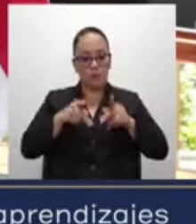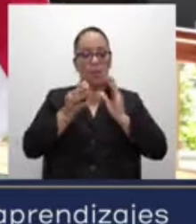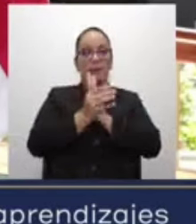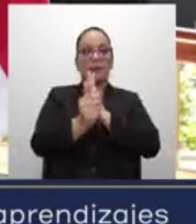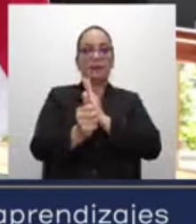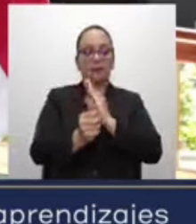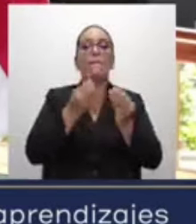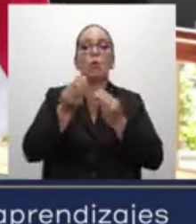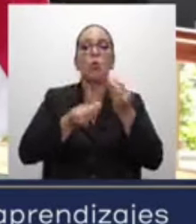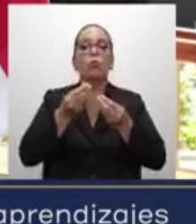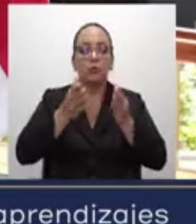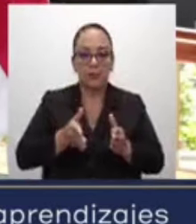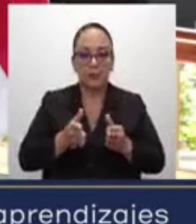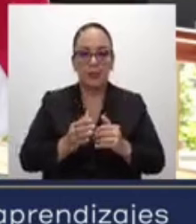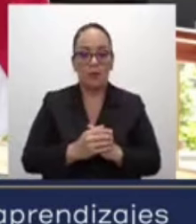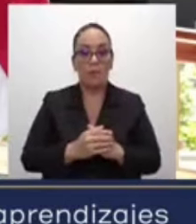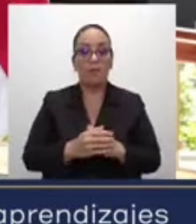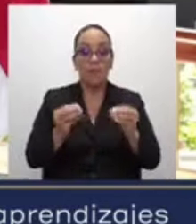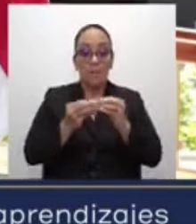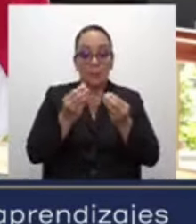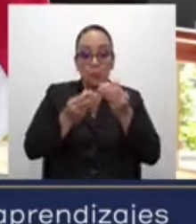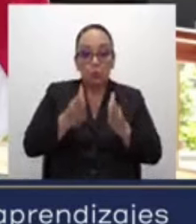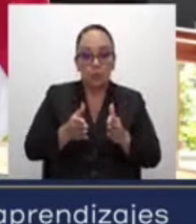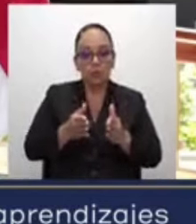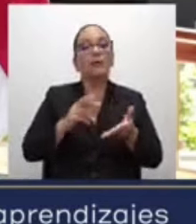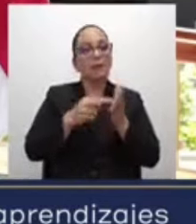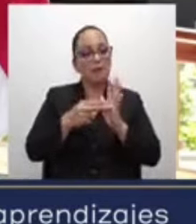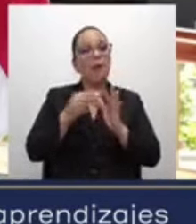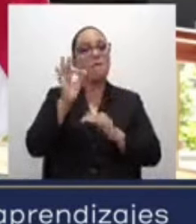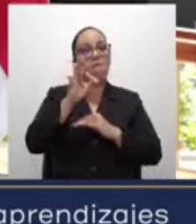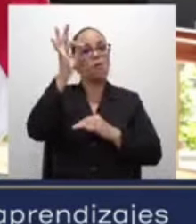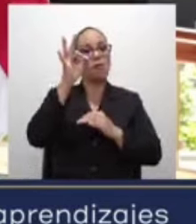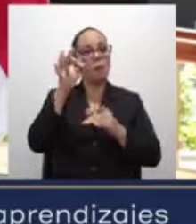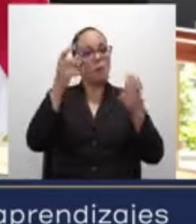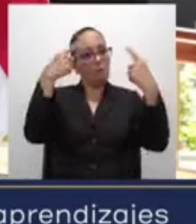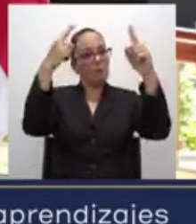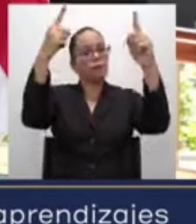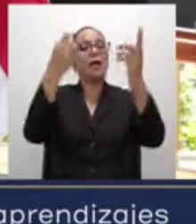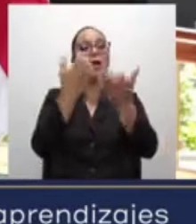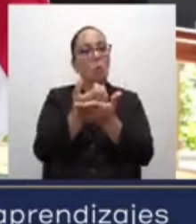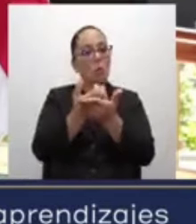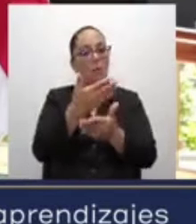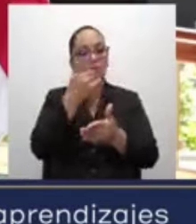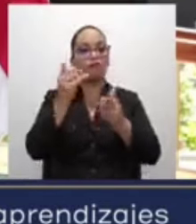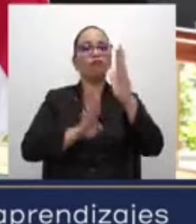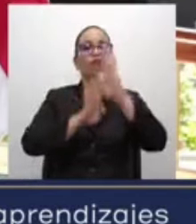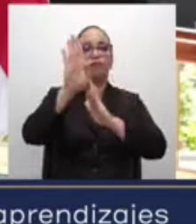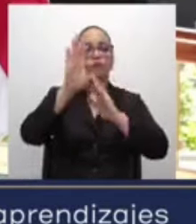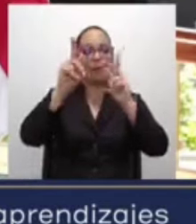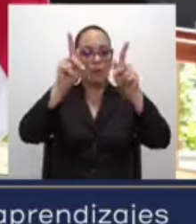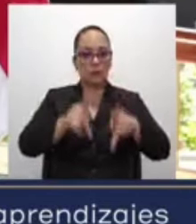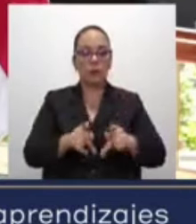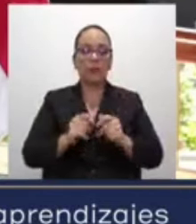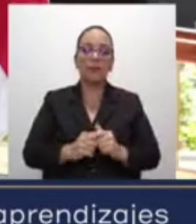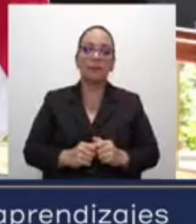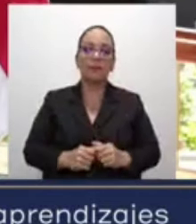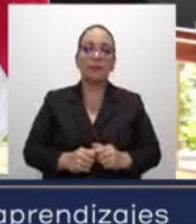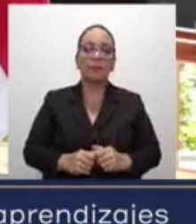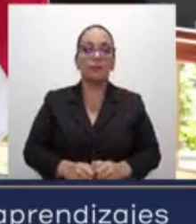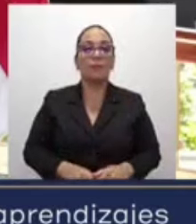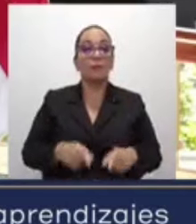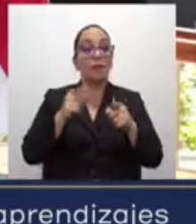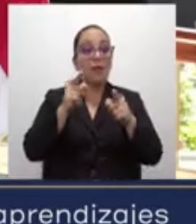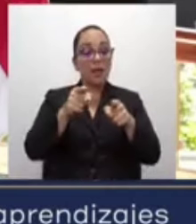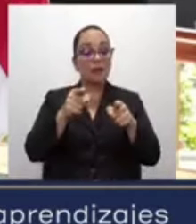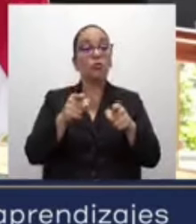más productivo es, más exitoso económicamente puede ser una persona. Entonces, eso junto